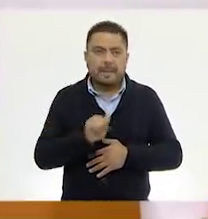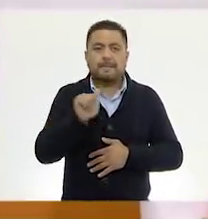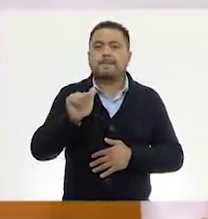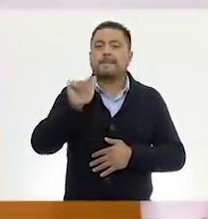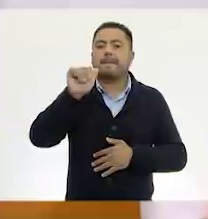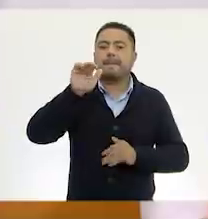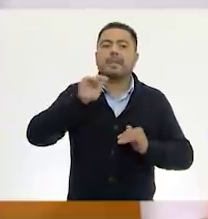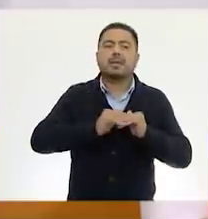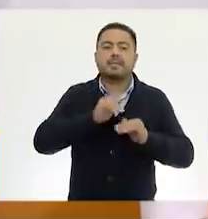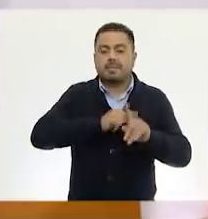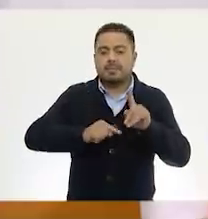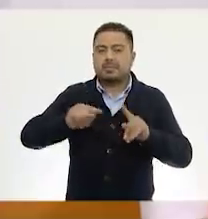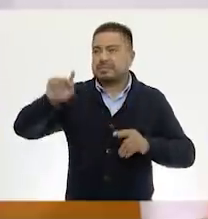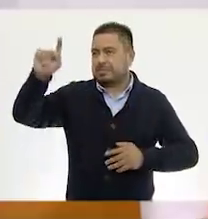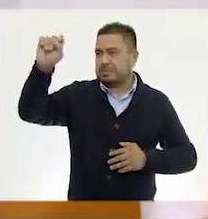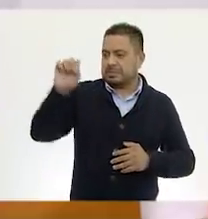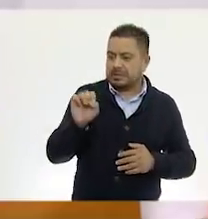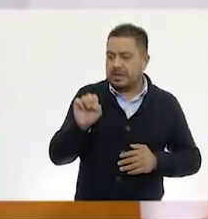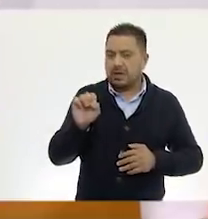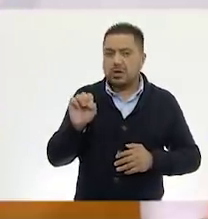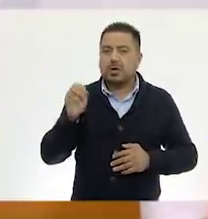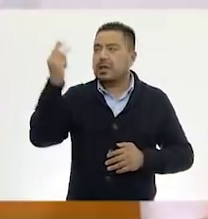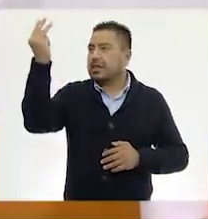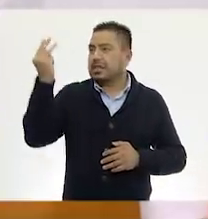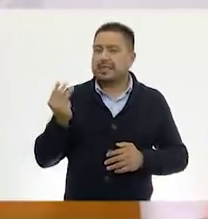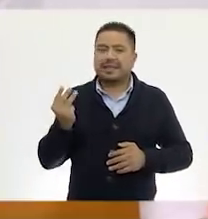0, 0, 0,